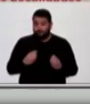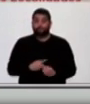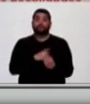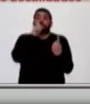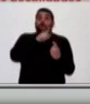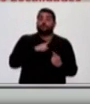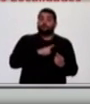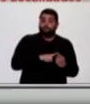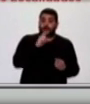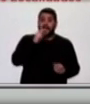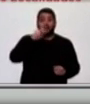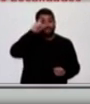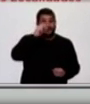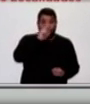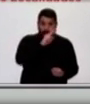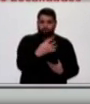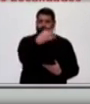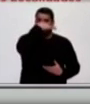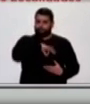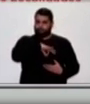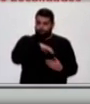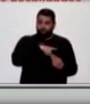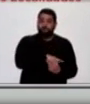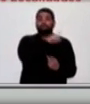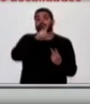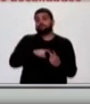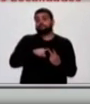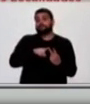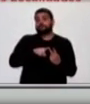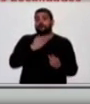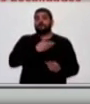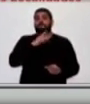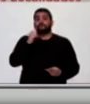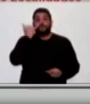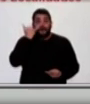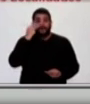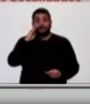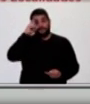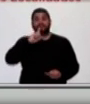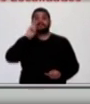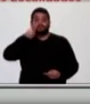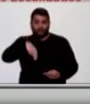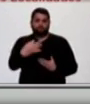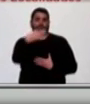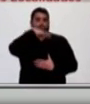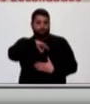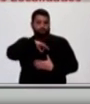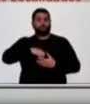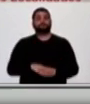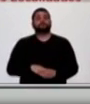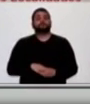de la localidad de Alvear, contacto de caso confirmado. Uno de Frailu y Beltrán, contacto de caso confirmado.